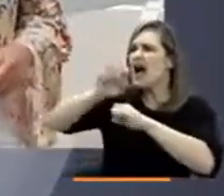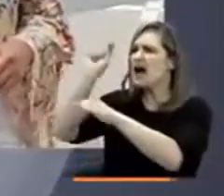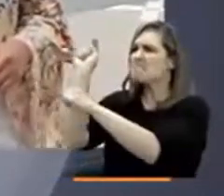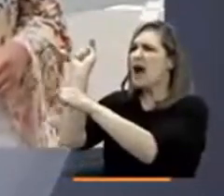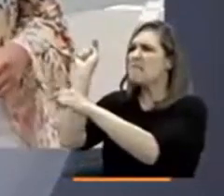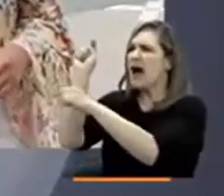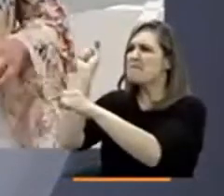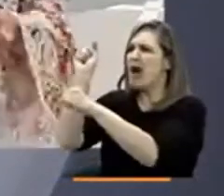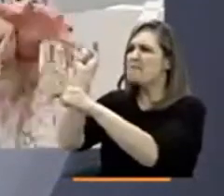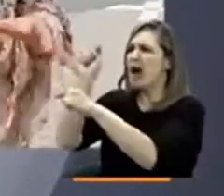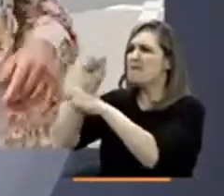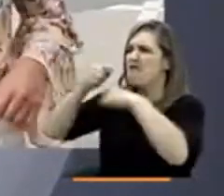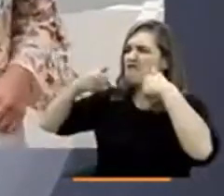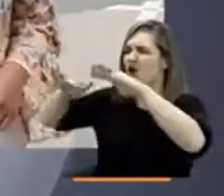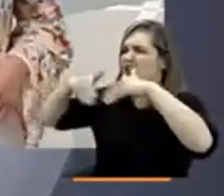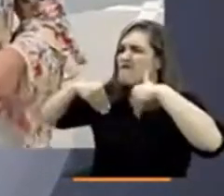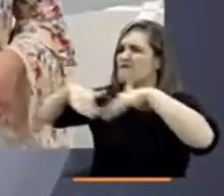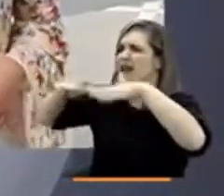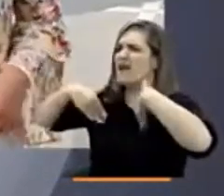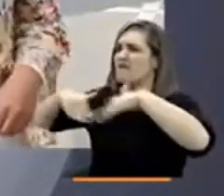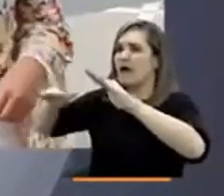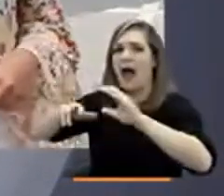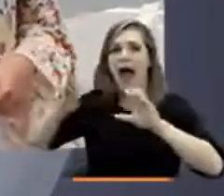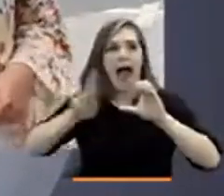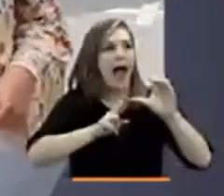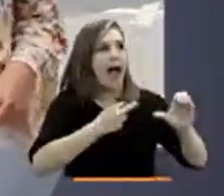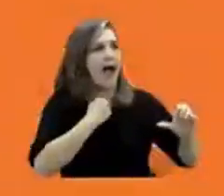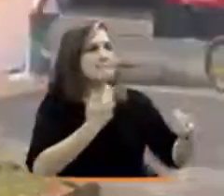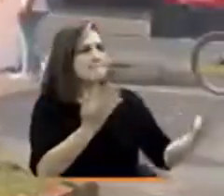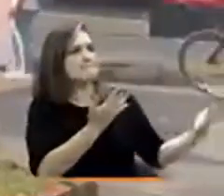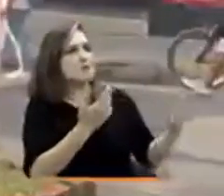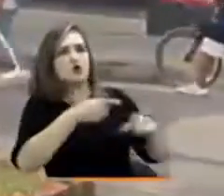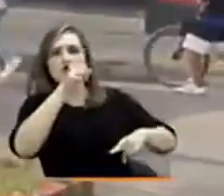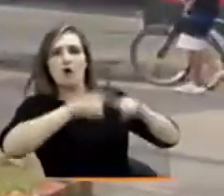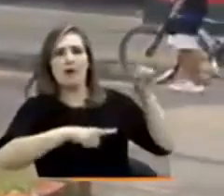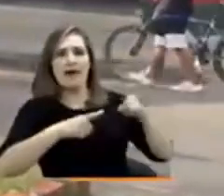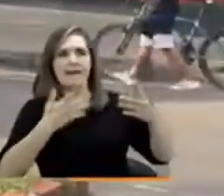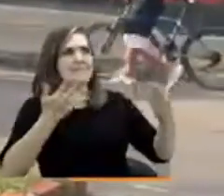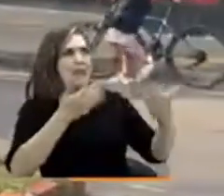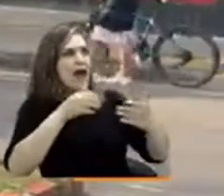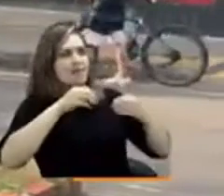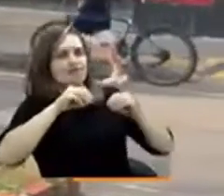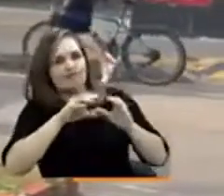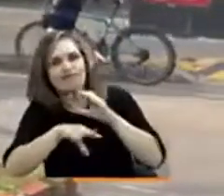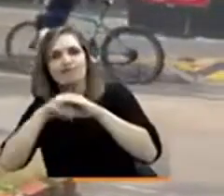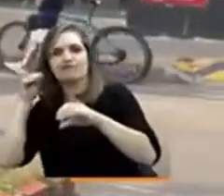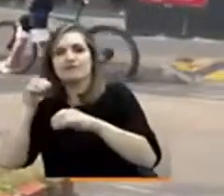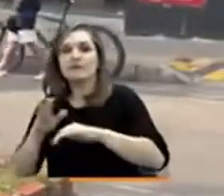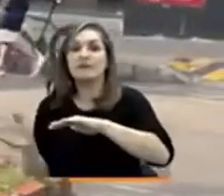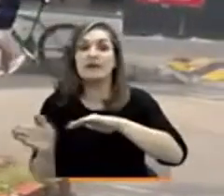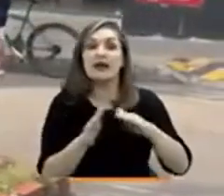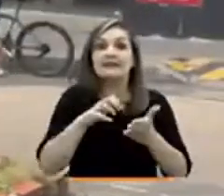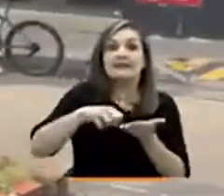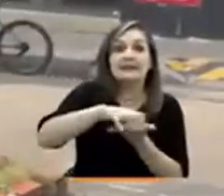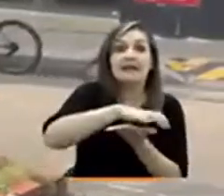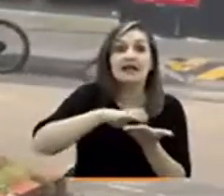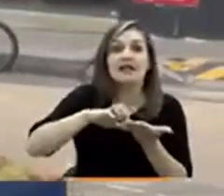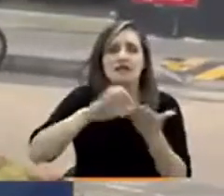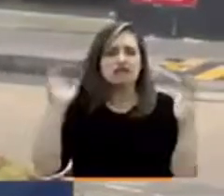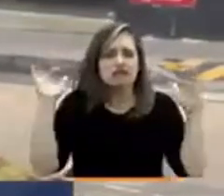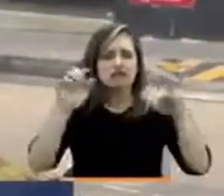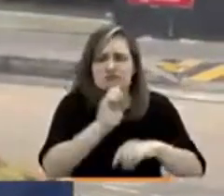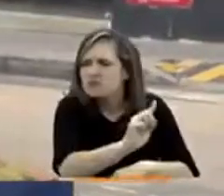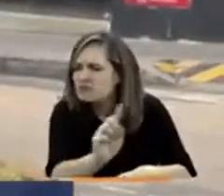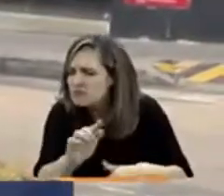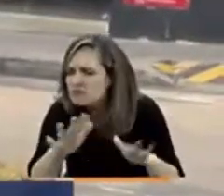las sacaron del lugar y no pudieron reportar lo que estaba ocurriendo. En Santander, por lo menos unas 5.000 personas salieron a las